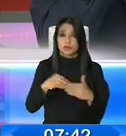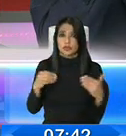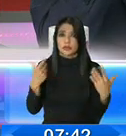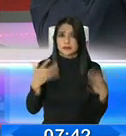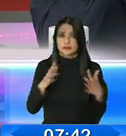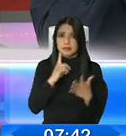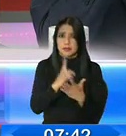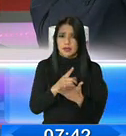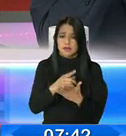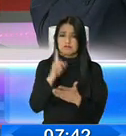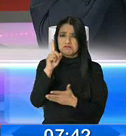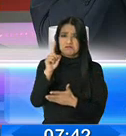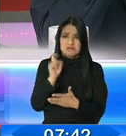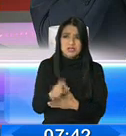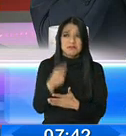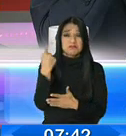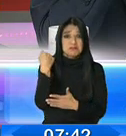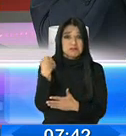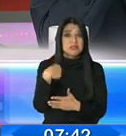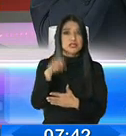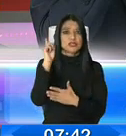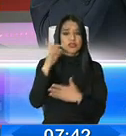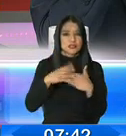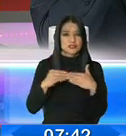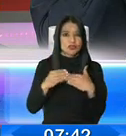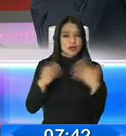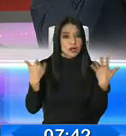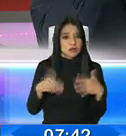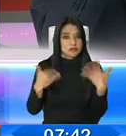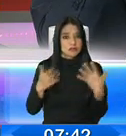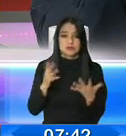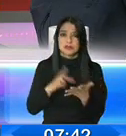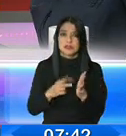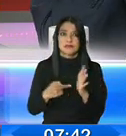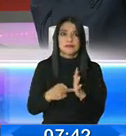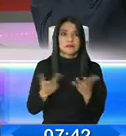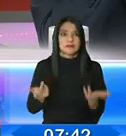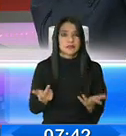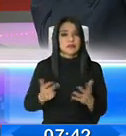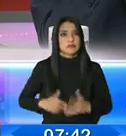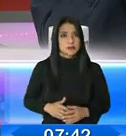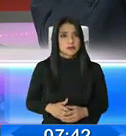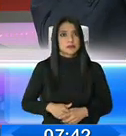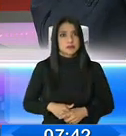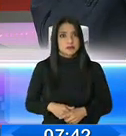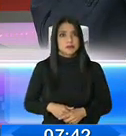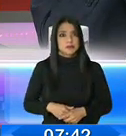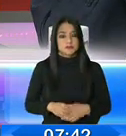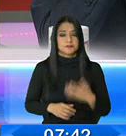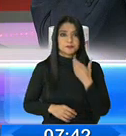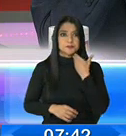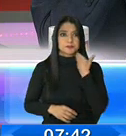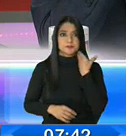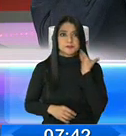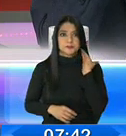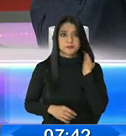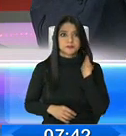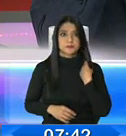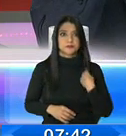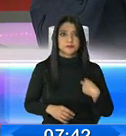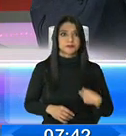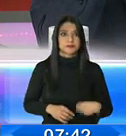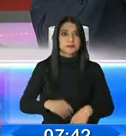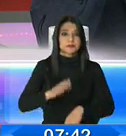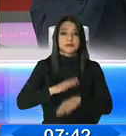importante y es una cantidad importante. Sí, claro. crean que es tan fuerte el impacto, es tan fuerte los daños